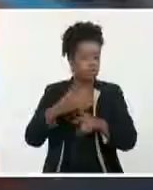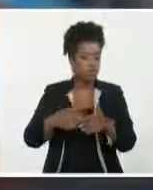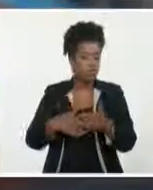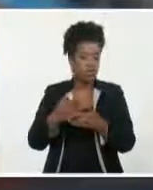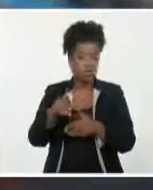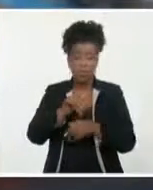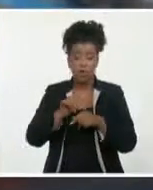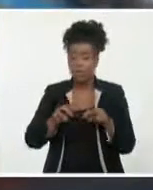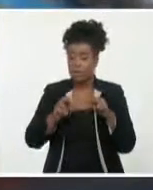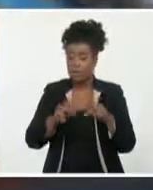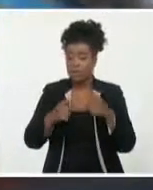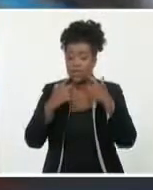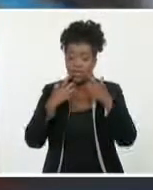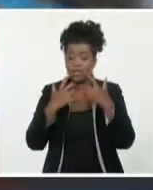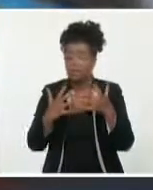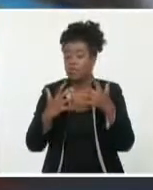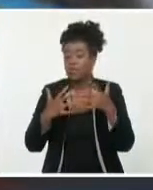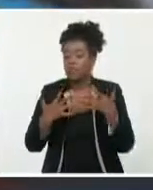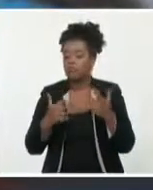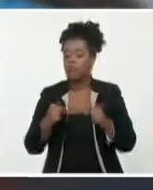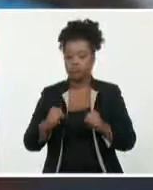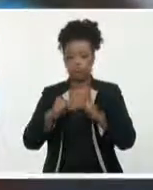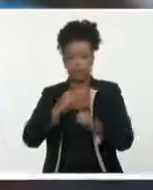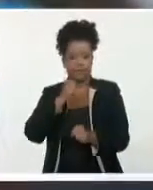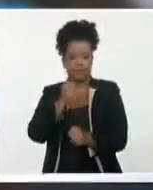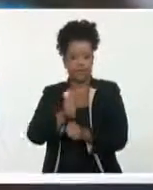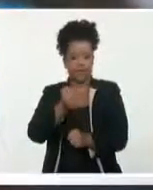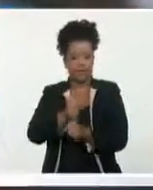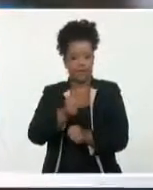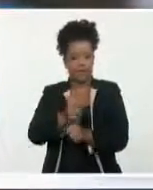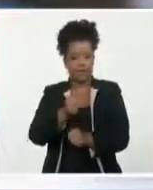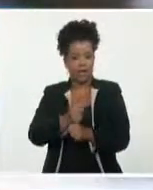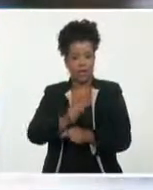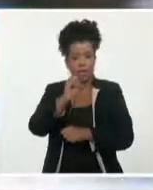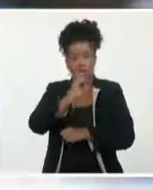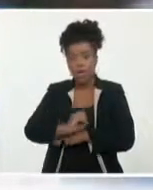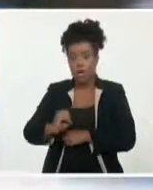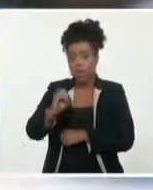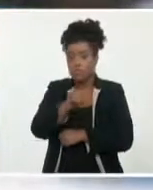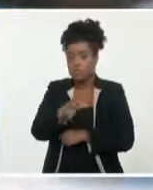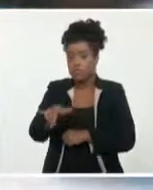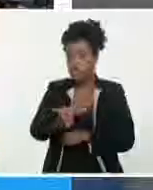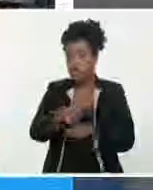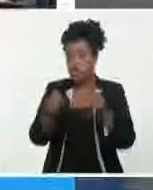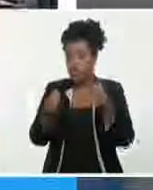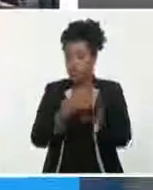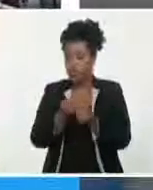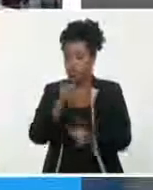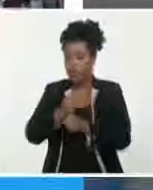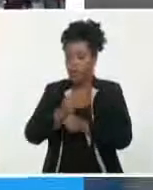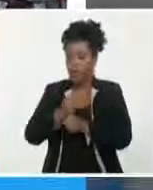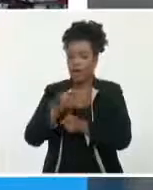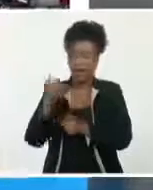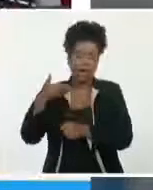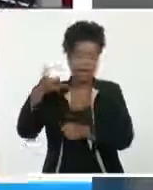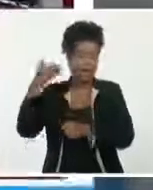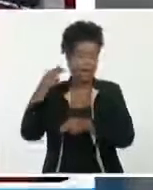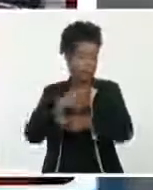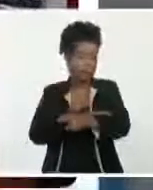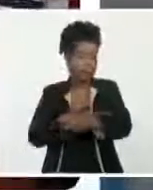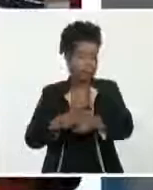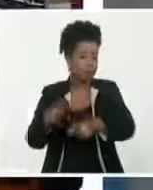enfatizó en la importancia de revitalizar la labor de las organizaciones de masa a tono con sus funciones históricas y el contexto actual.